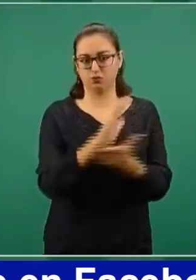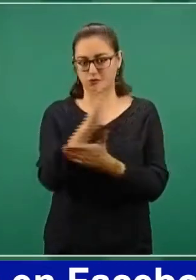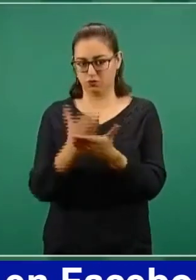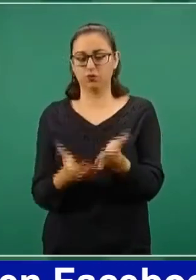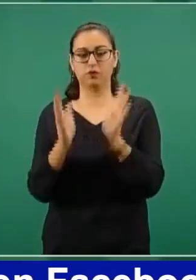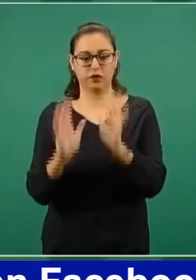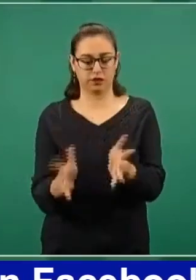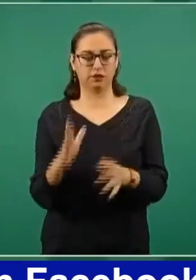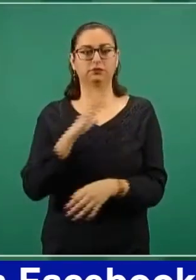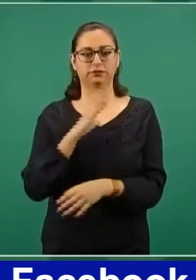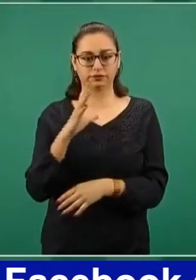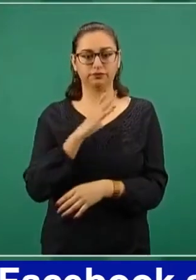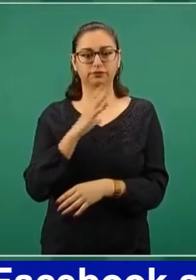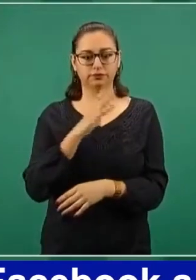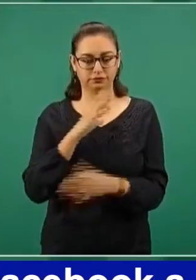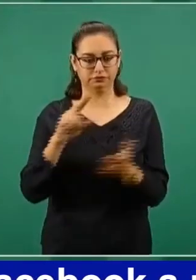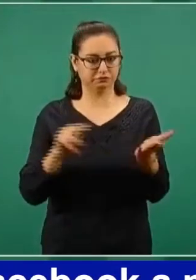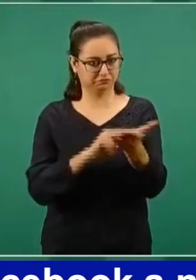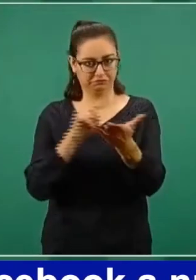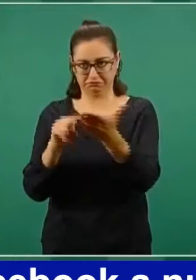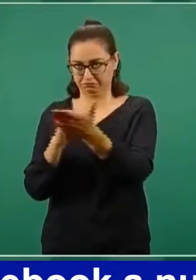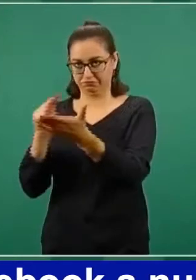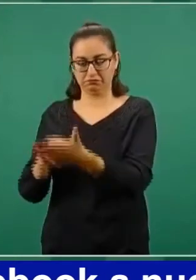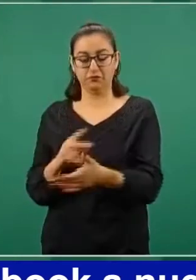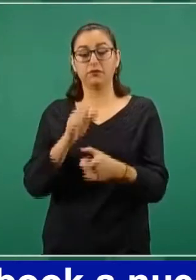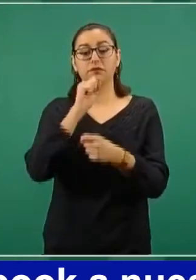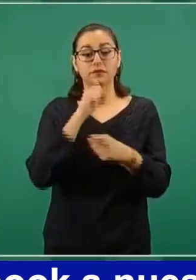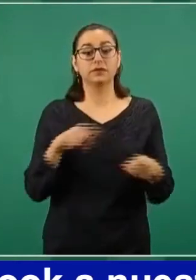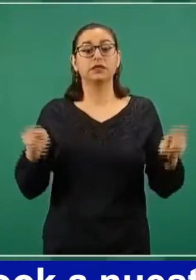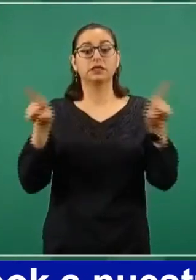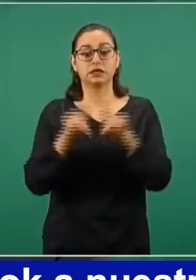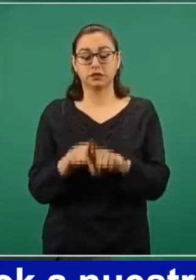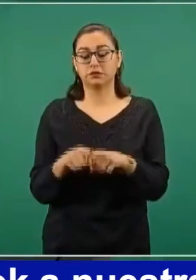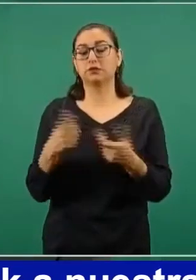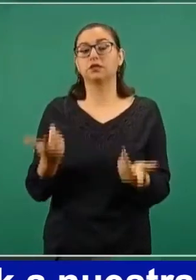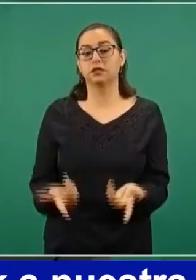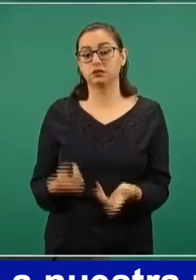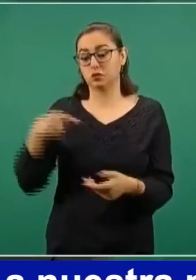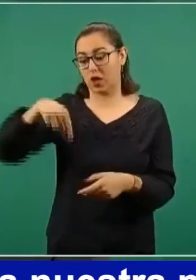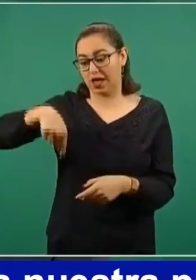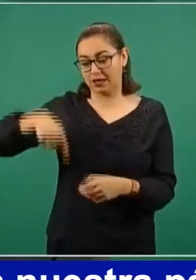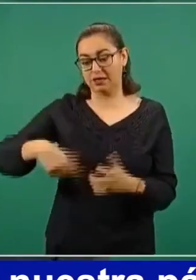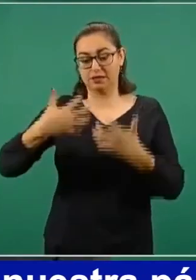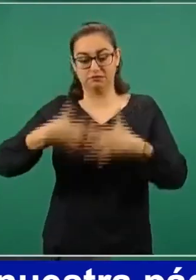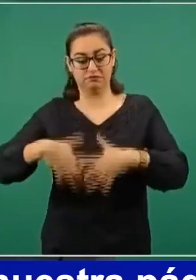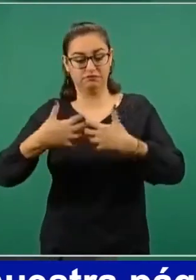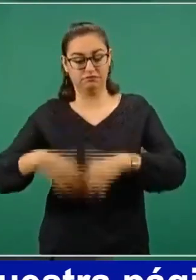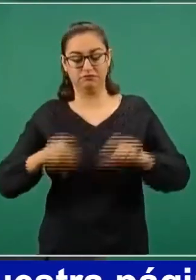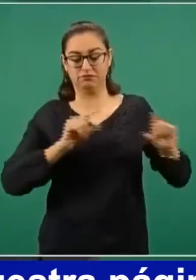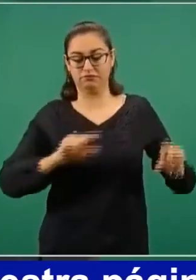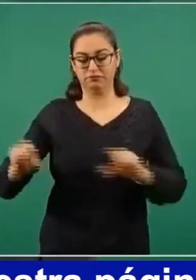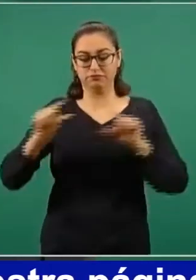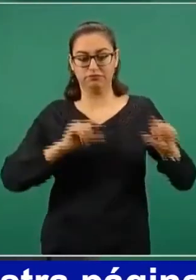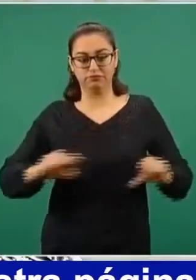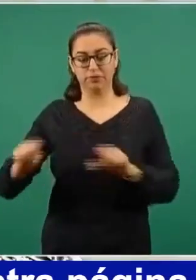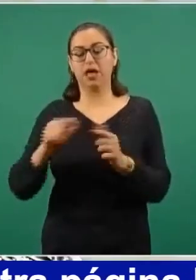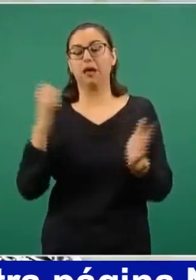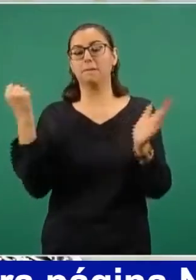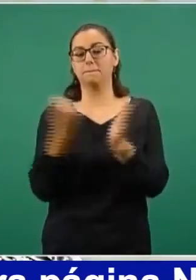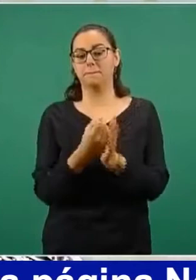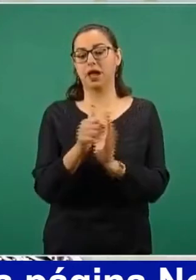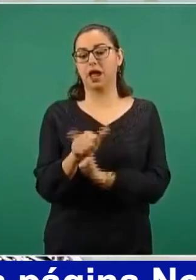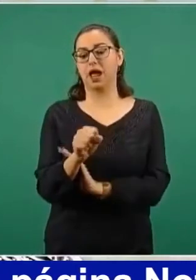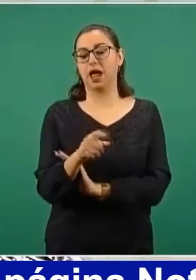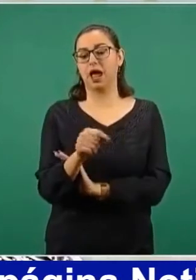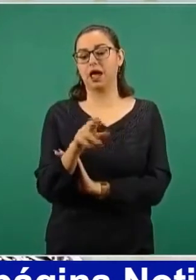arrancará ya la entrega de las vacunas AstraZeneca que se están envasando en México, ya están fabricadas